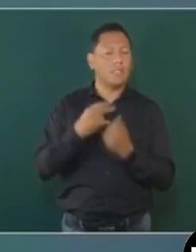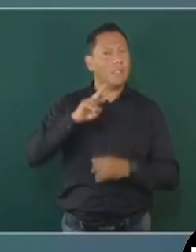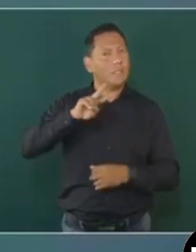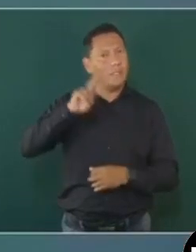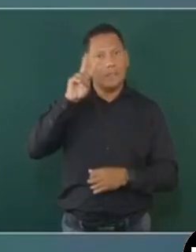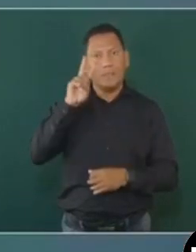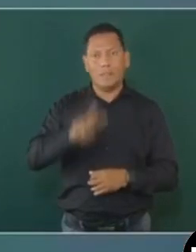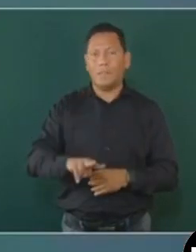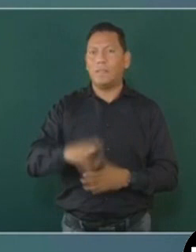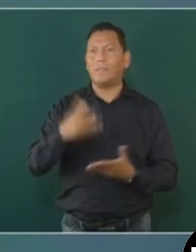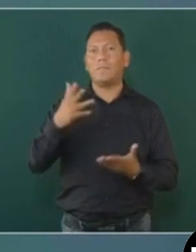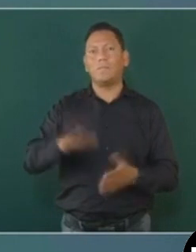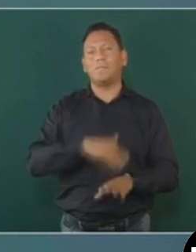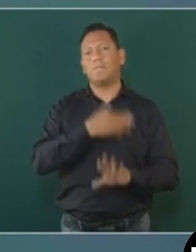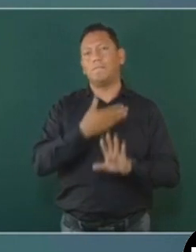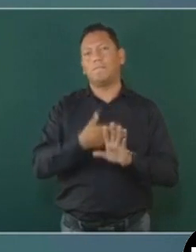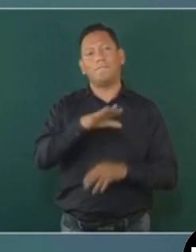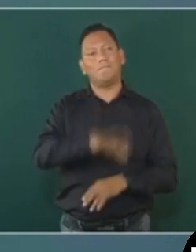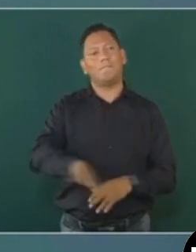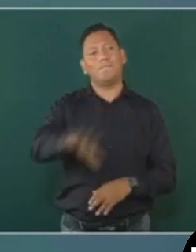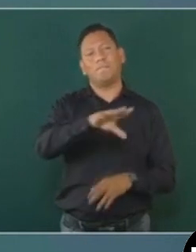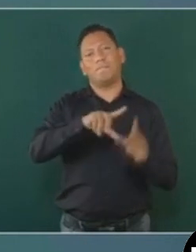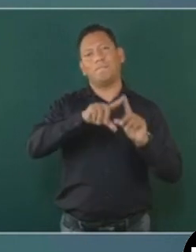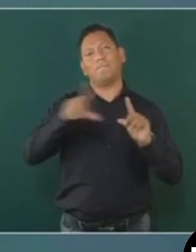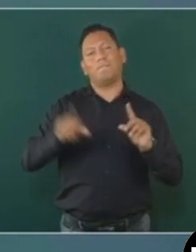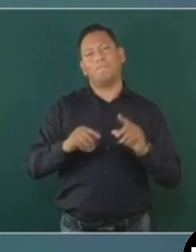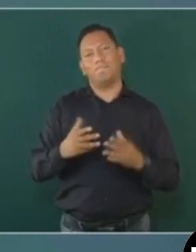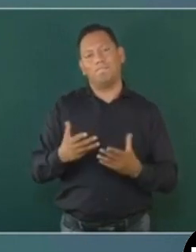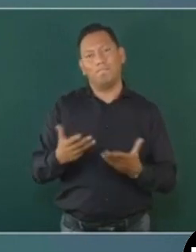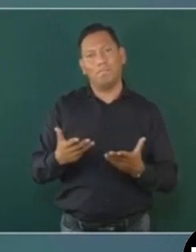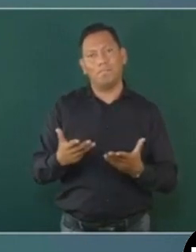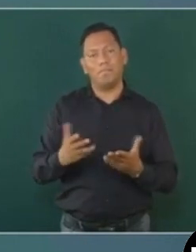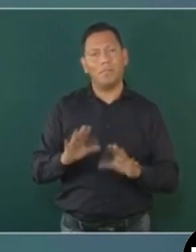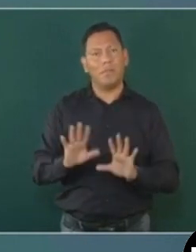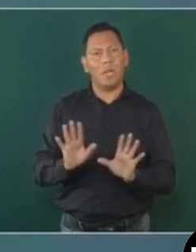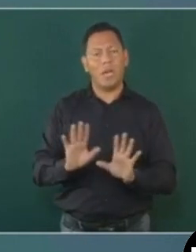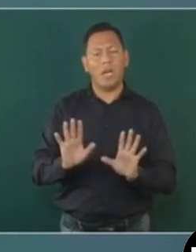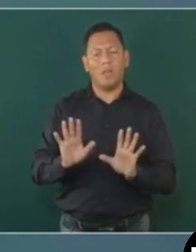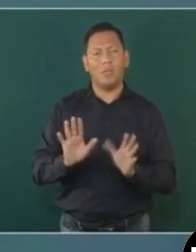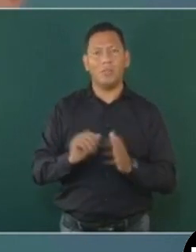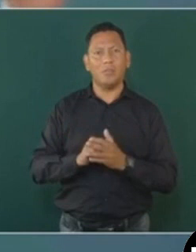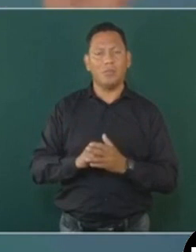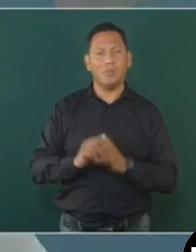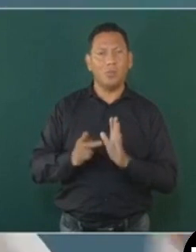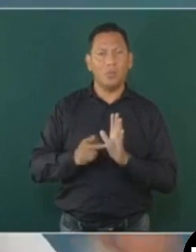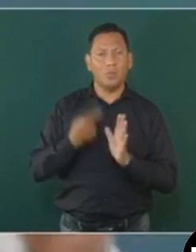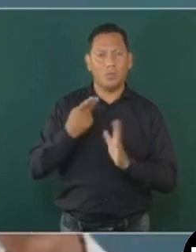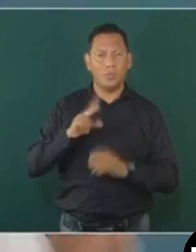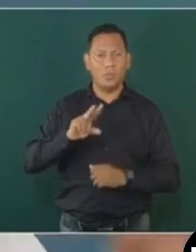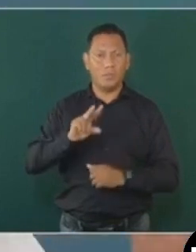a la mayoría de los mexicanos, ya no se presentan